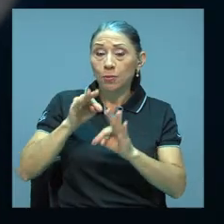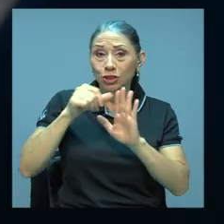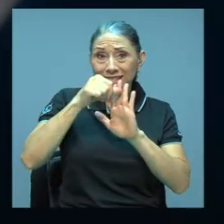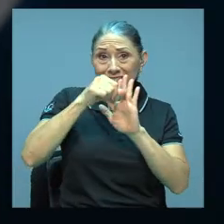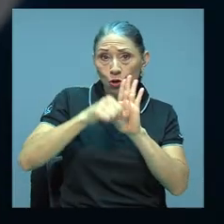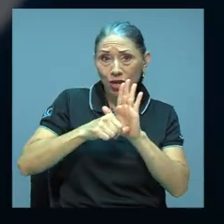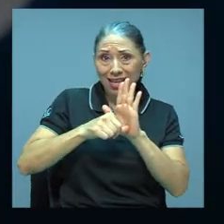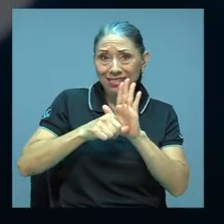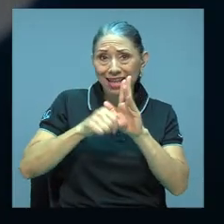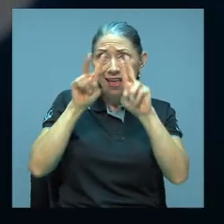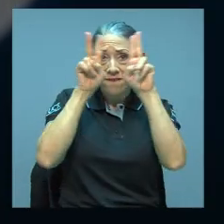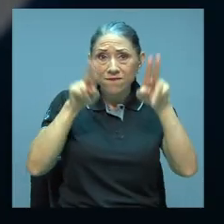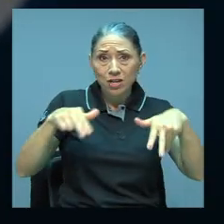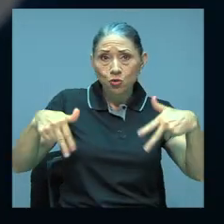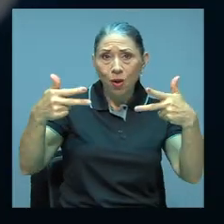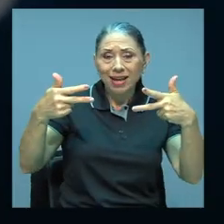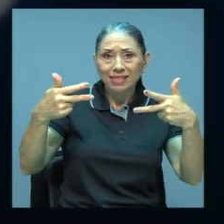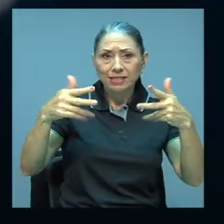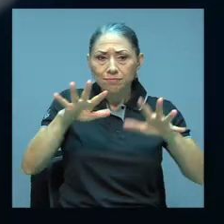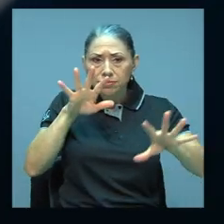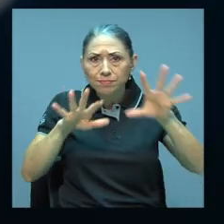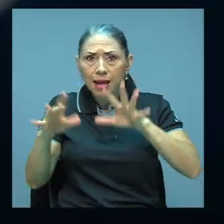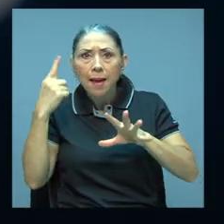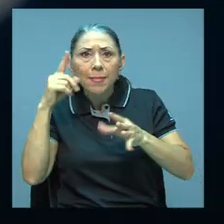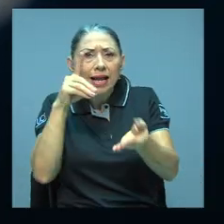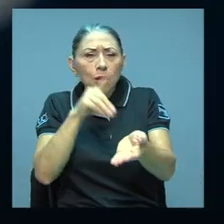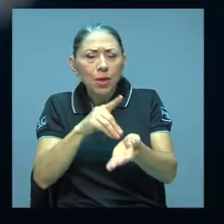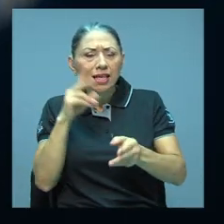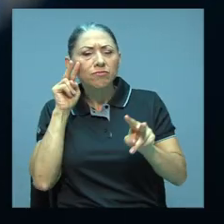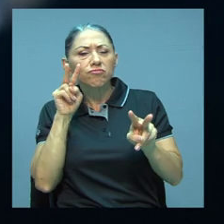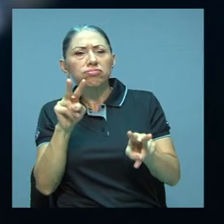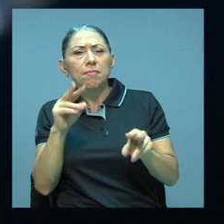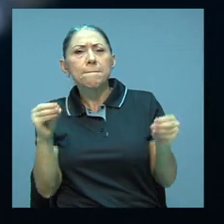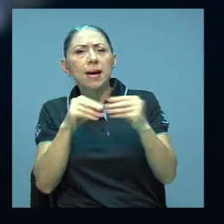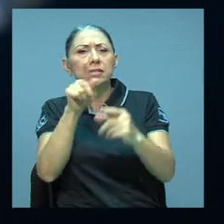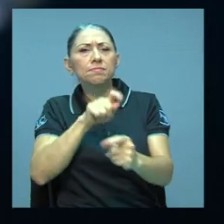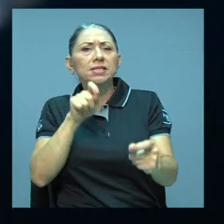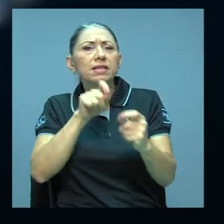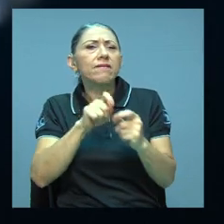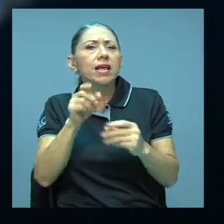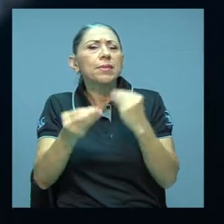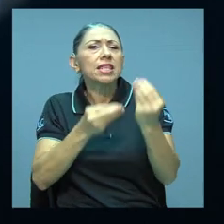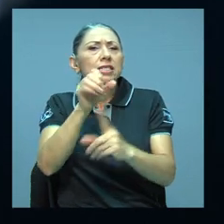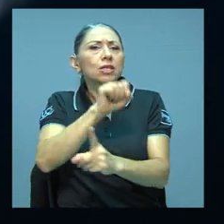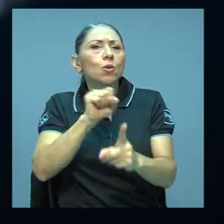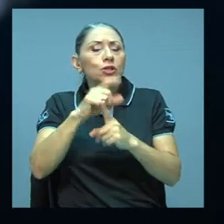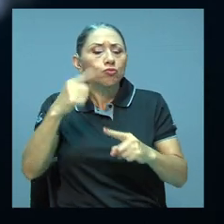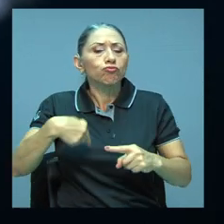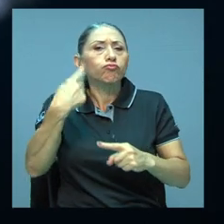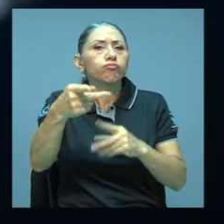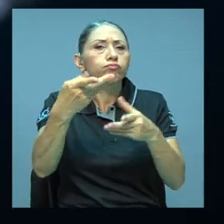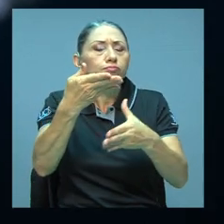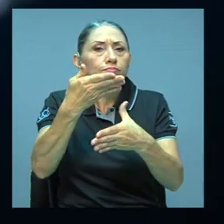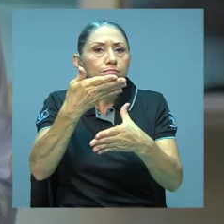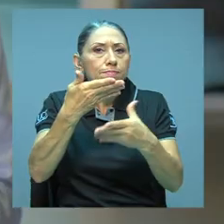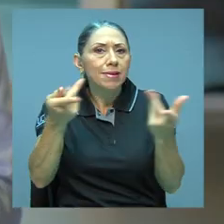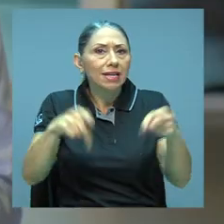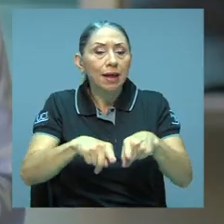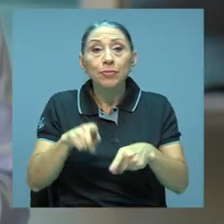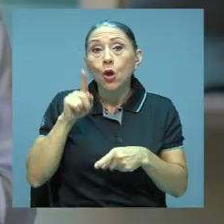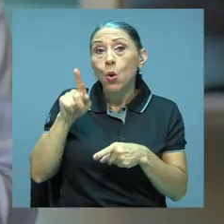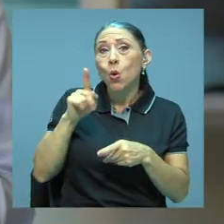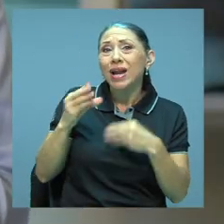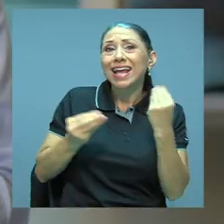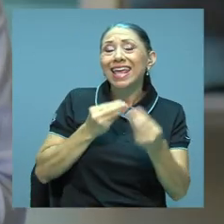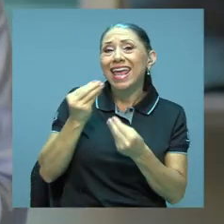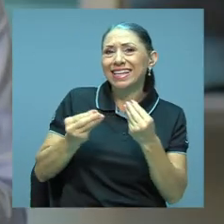que buscan brindar a los médicos un panorama más detallado de la situación que eventualmente enfrentarán. Una es una segmentectomía que es